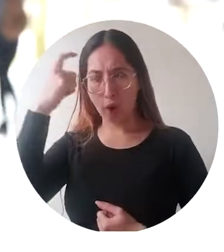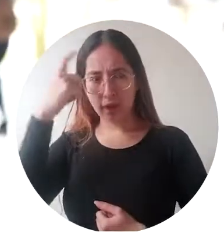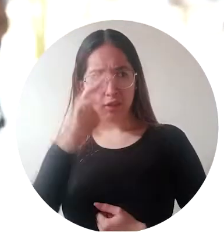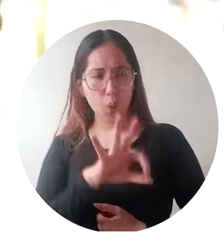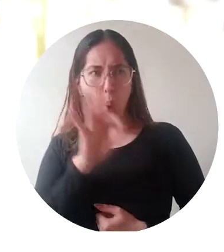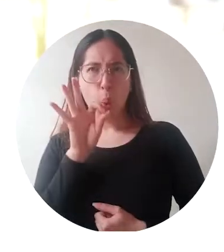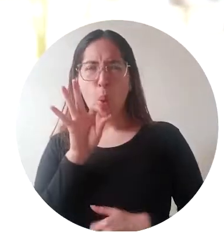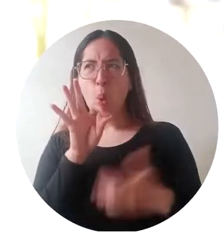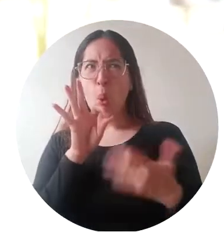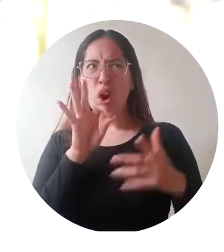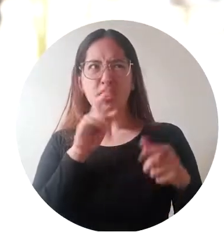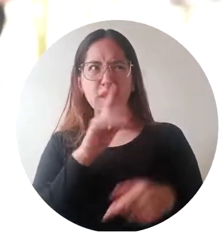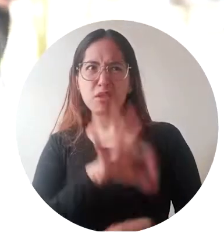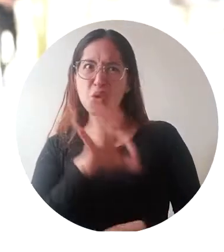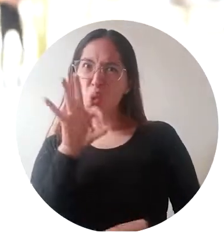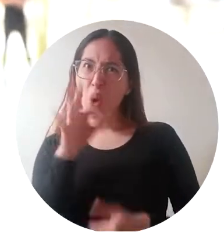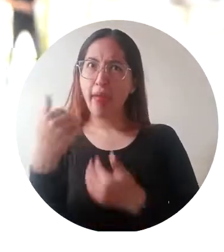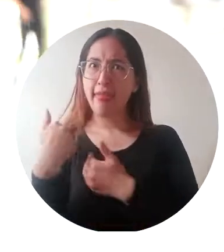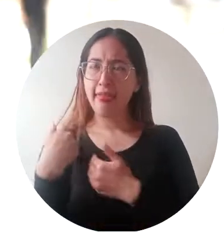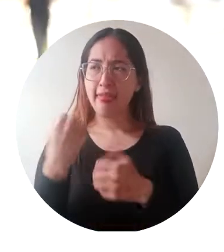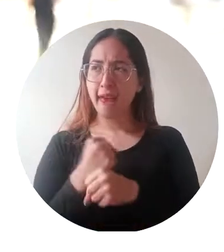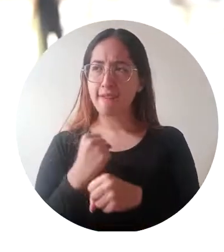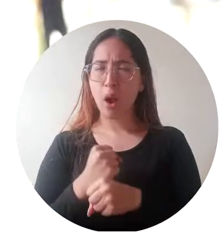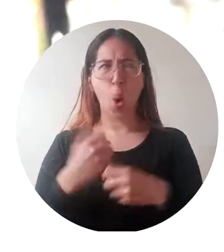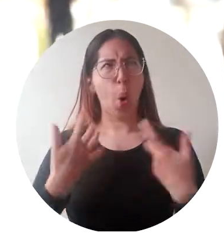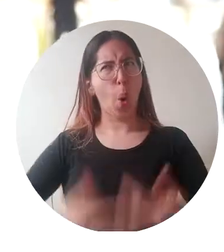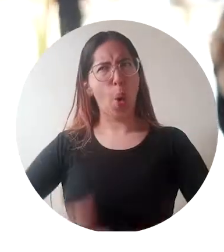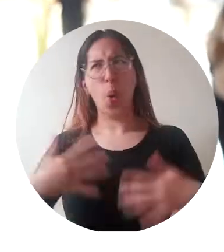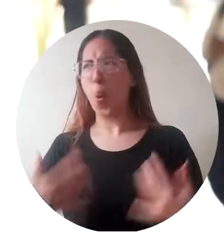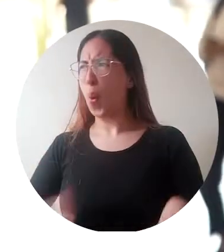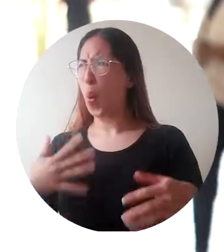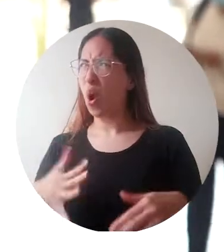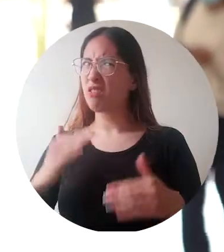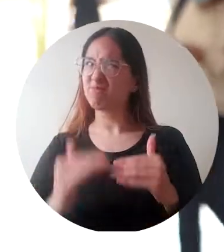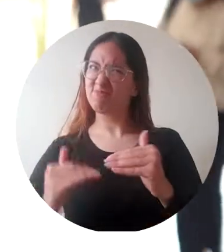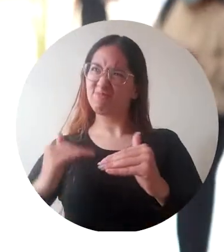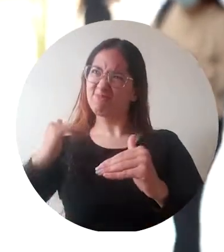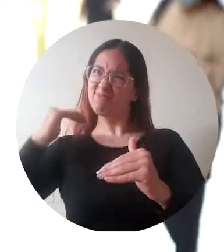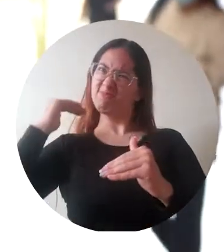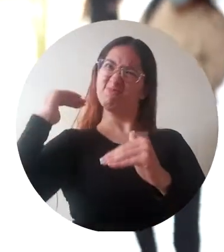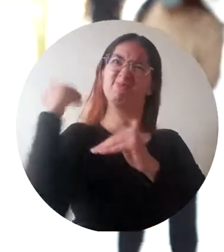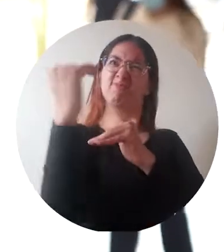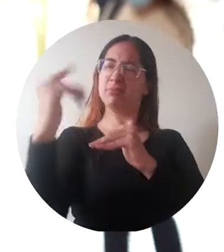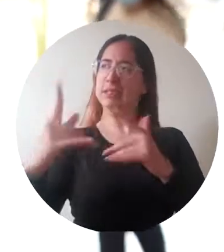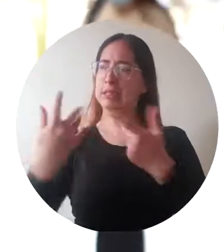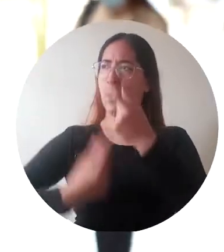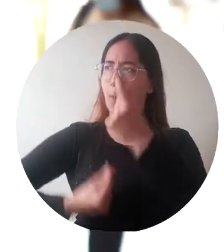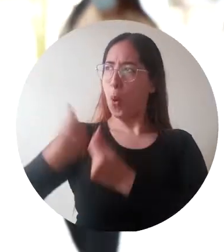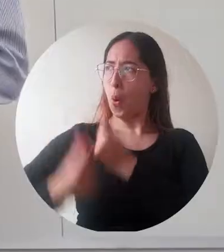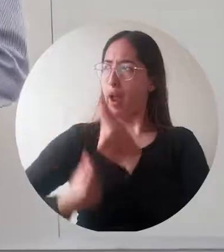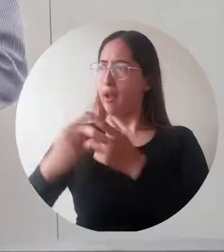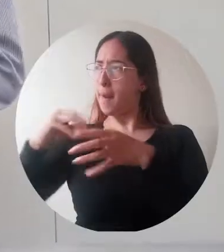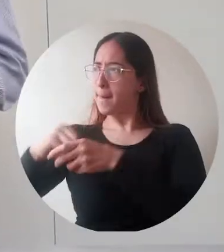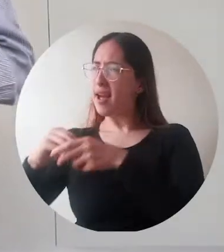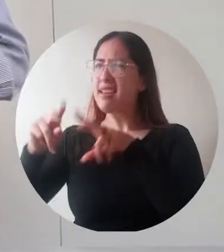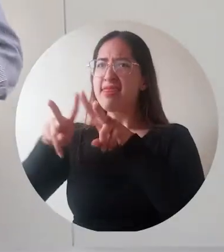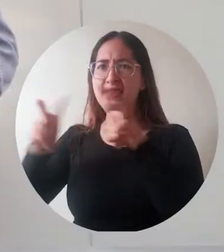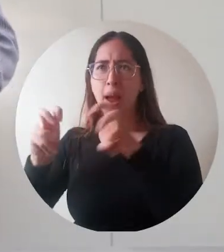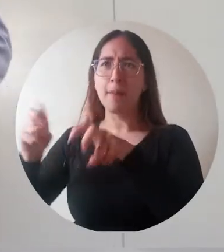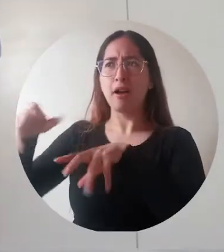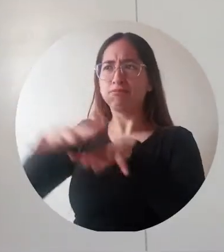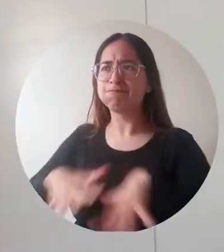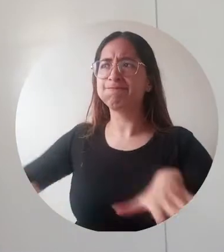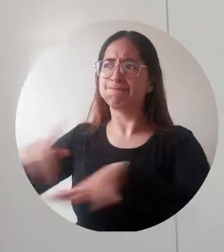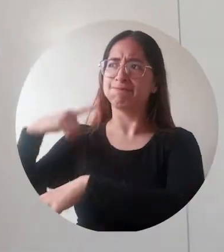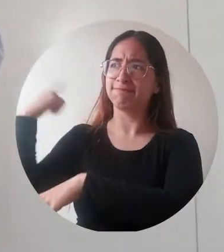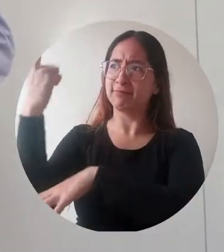altos cargos a los cuales puede llegar, digamos, un contador público en Colombia. Máximo si